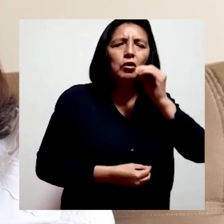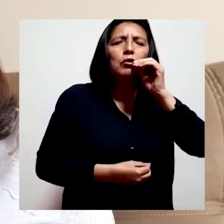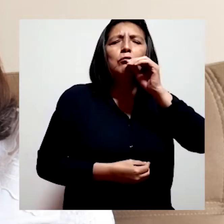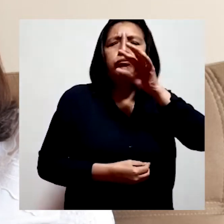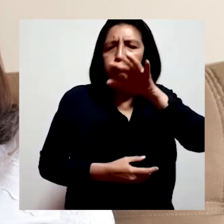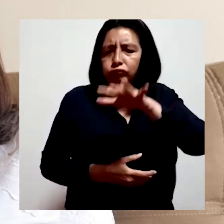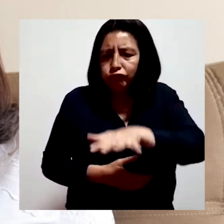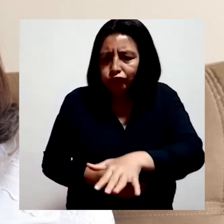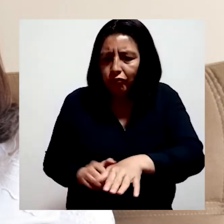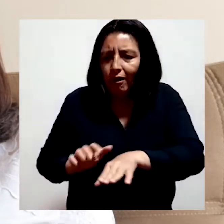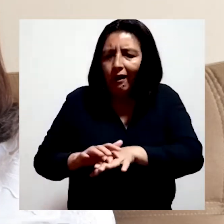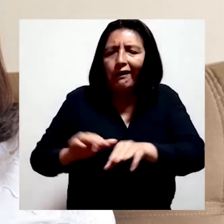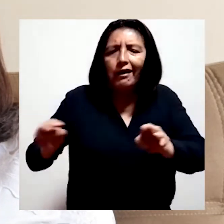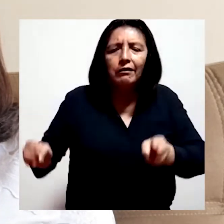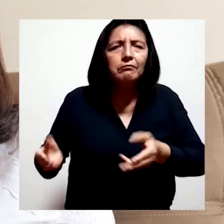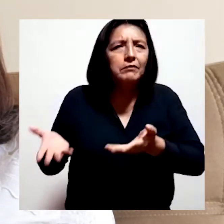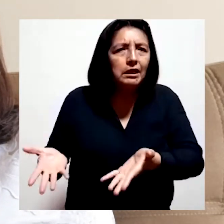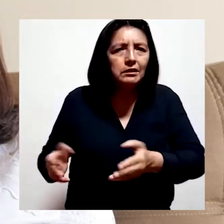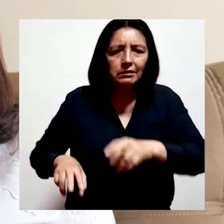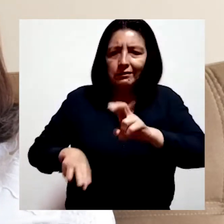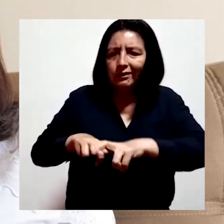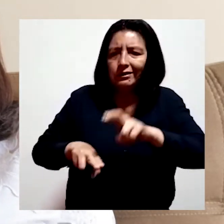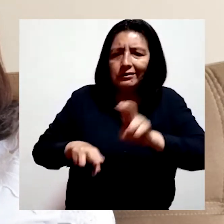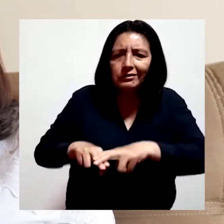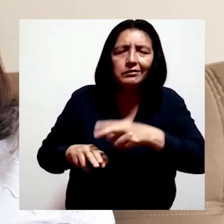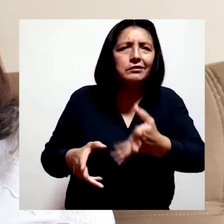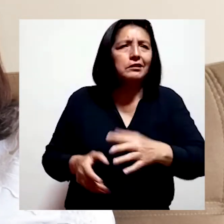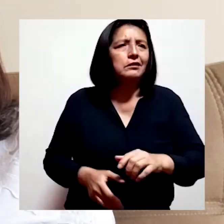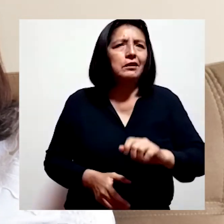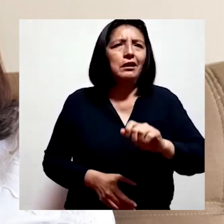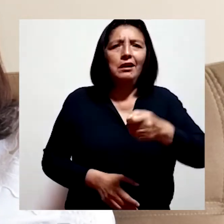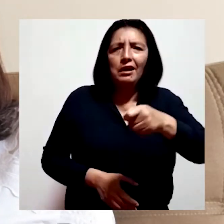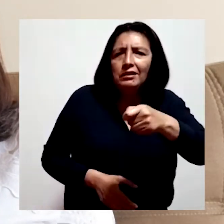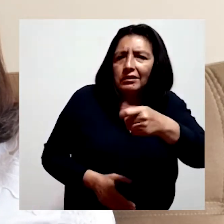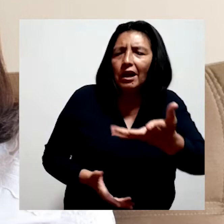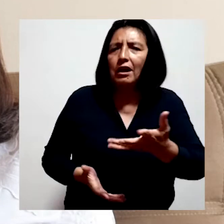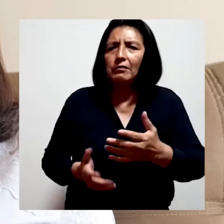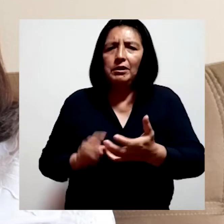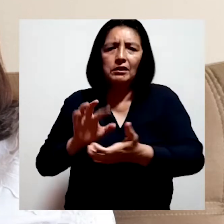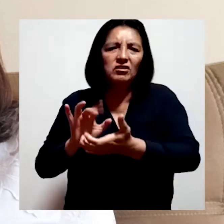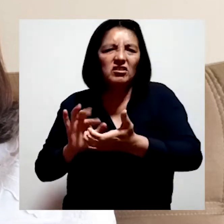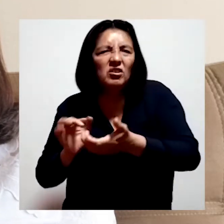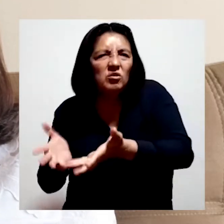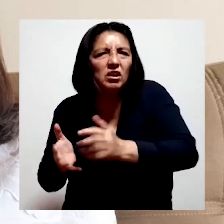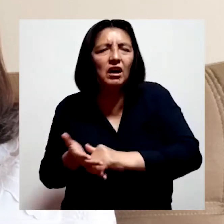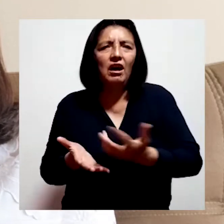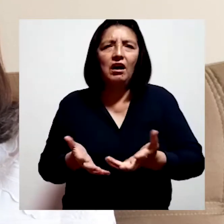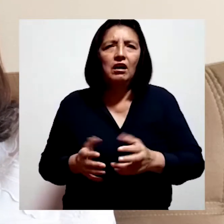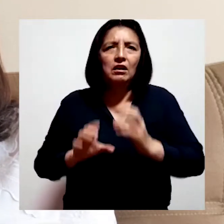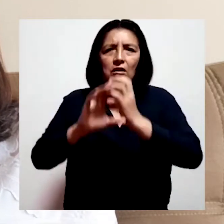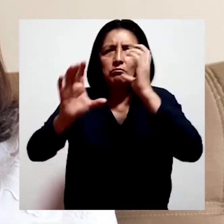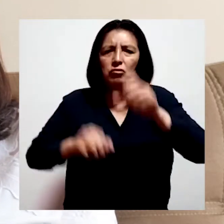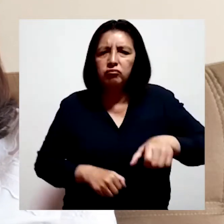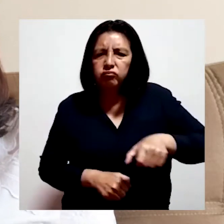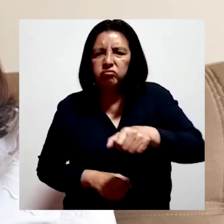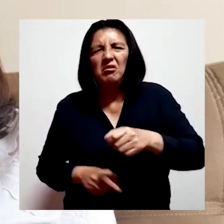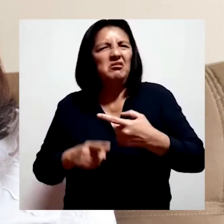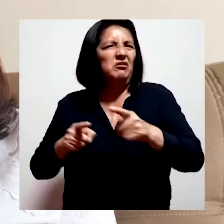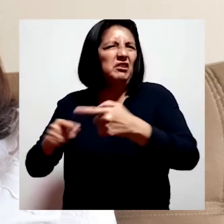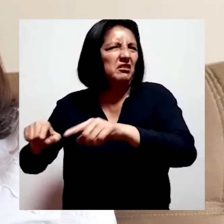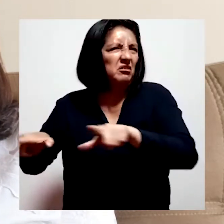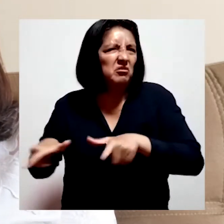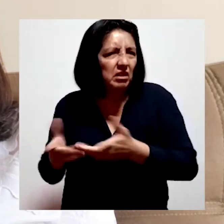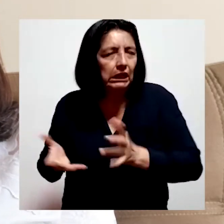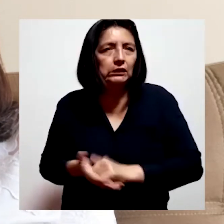superficies como la mesa, la silla, las llaves, el celular, la baranda del autobús, entre otras.